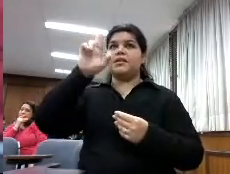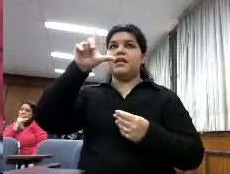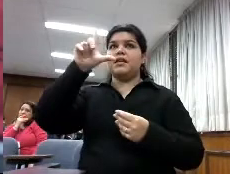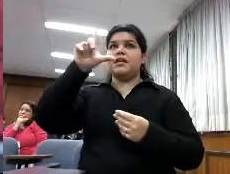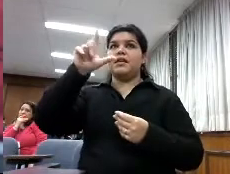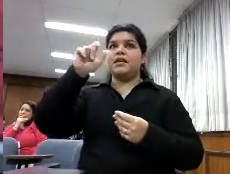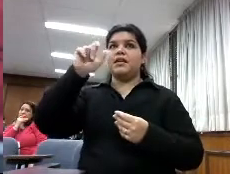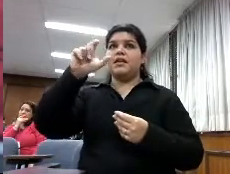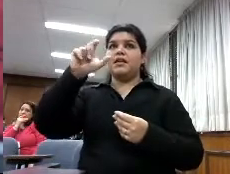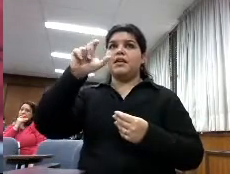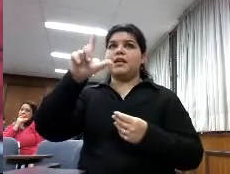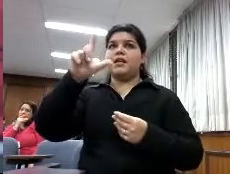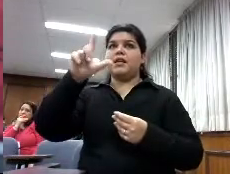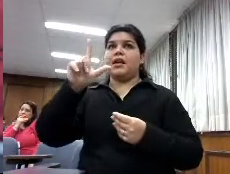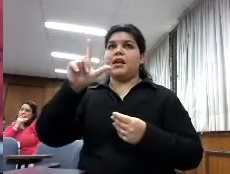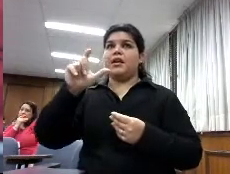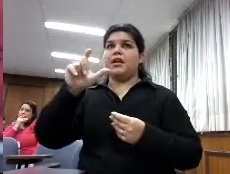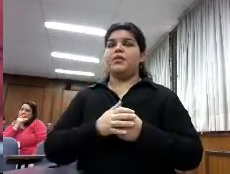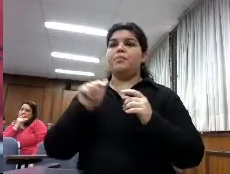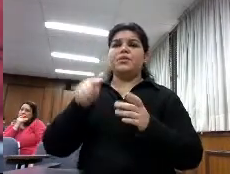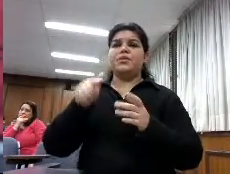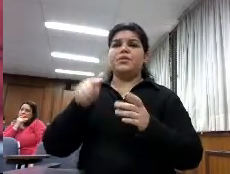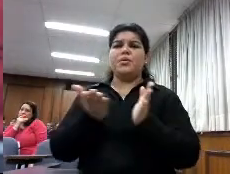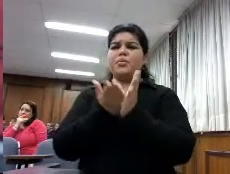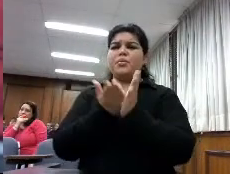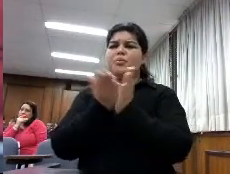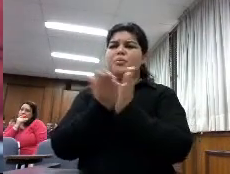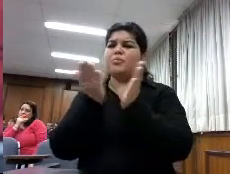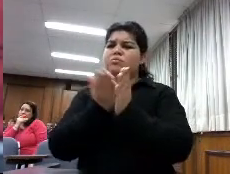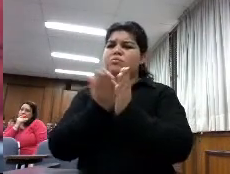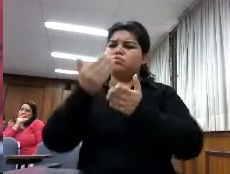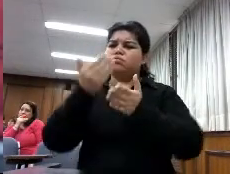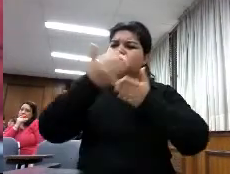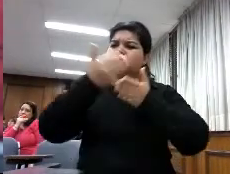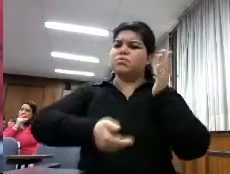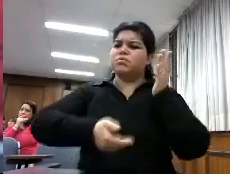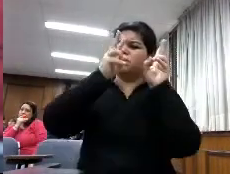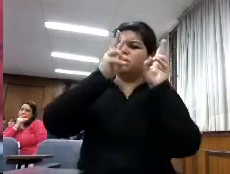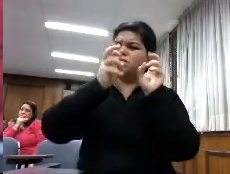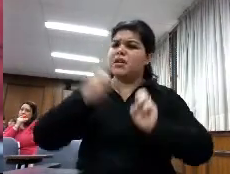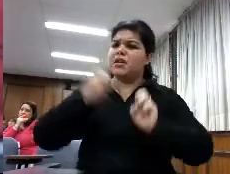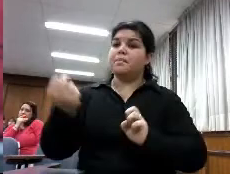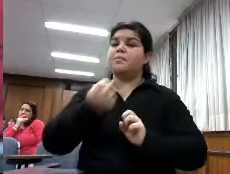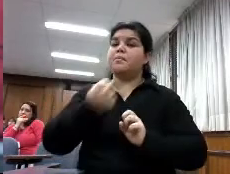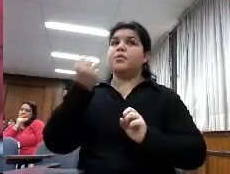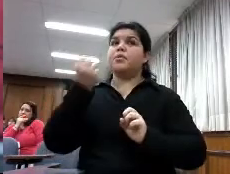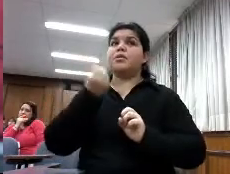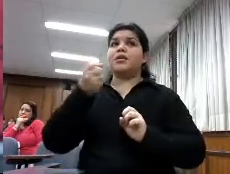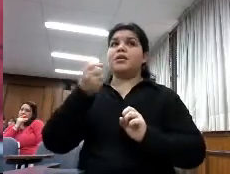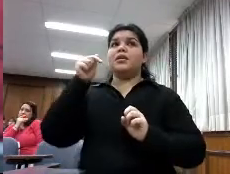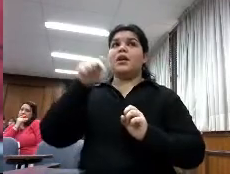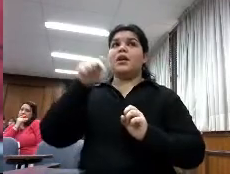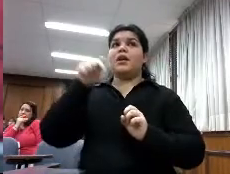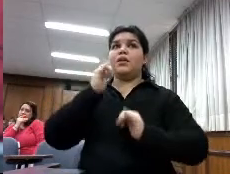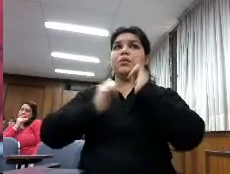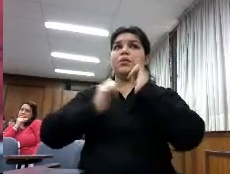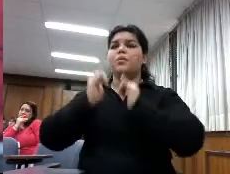que hasta el momento se ha hecho sobre el comportamiento y sobre